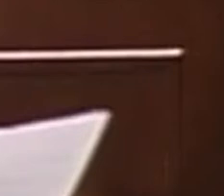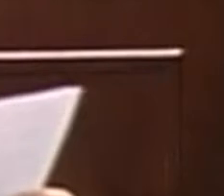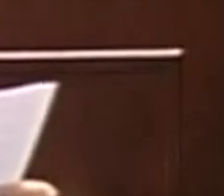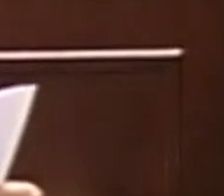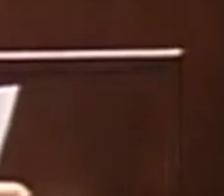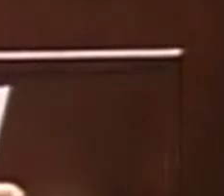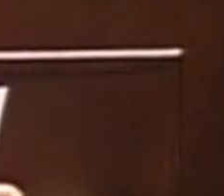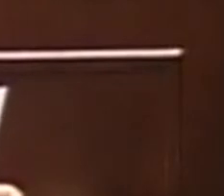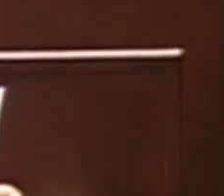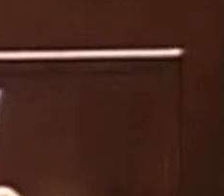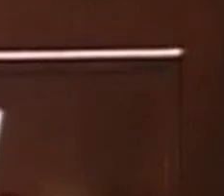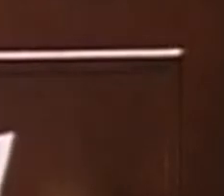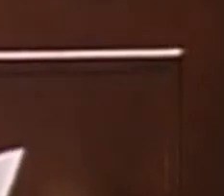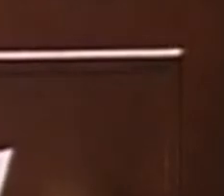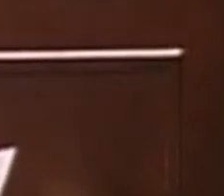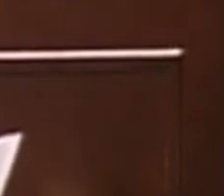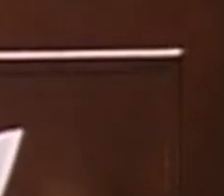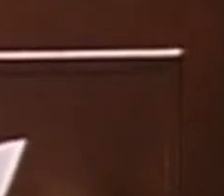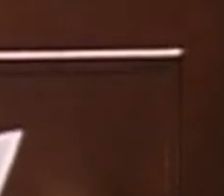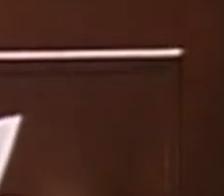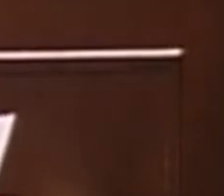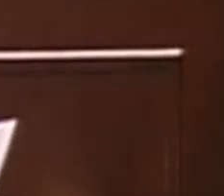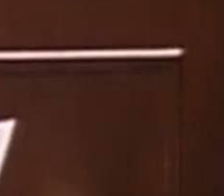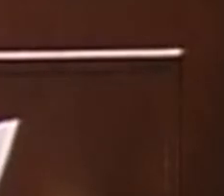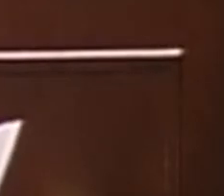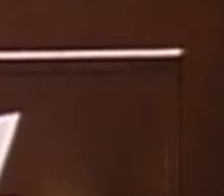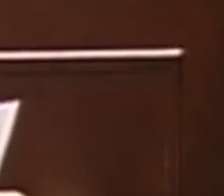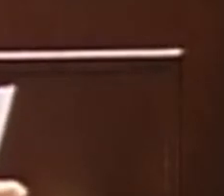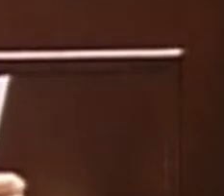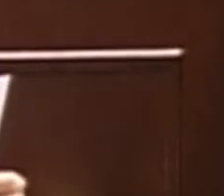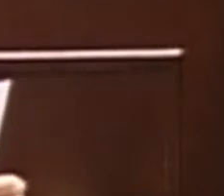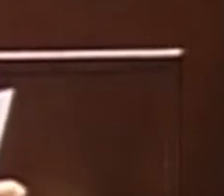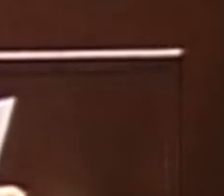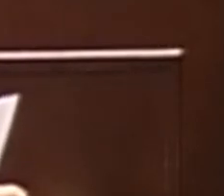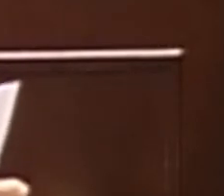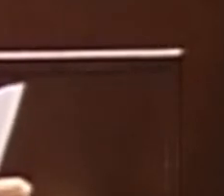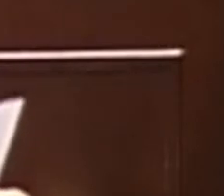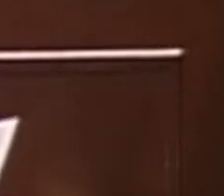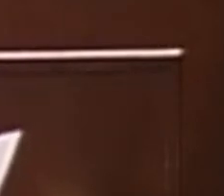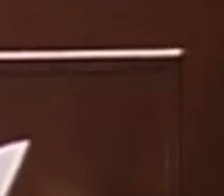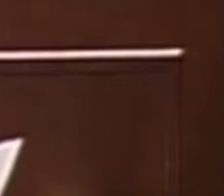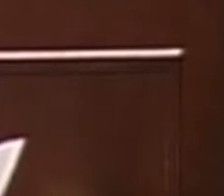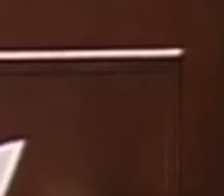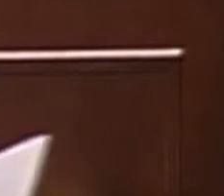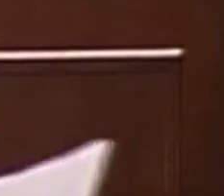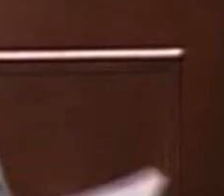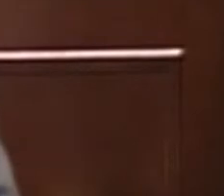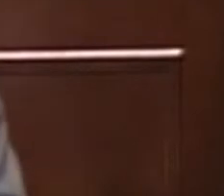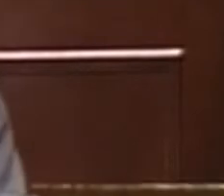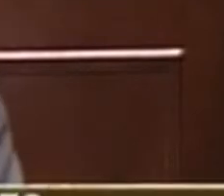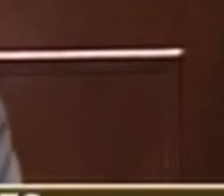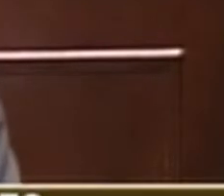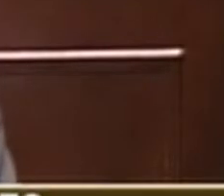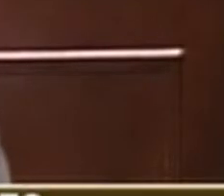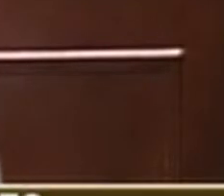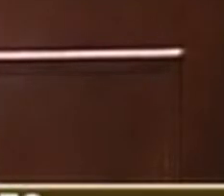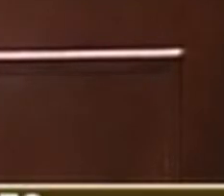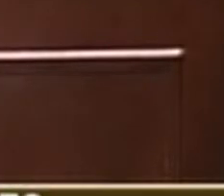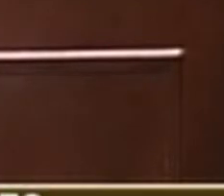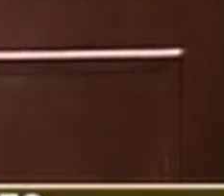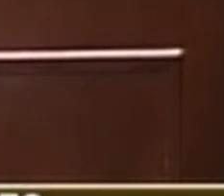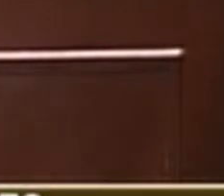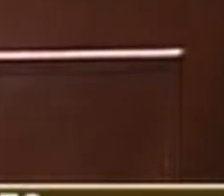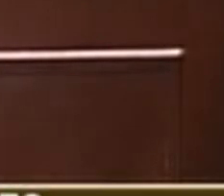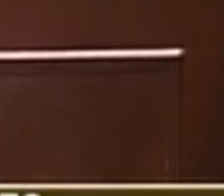Jaramillo hoy es reclamante y la unidad le cree sus mentiras. Se fue a la unidad a decir